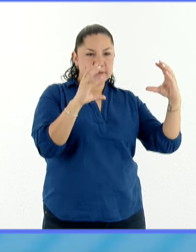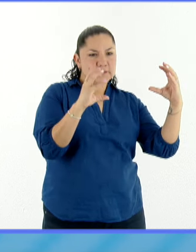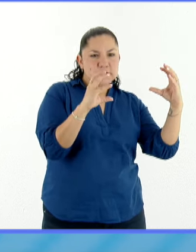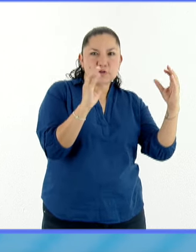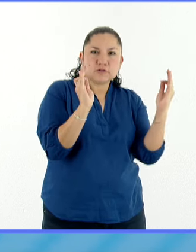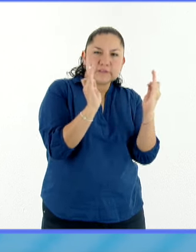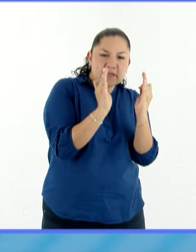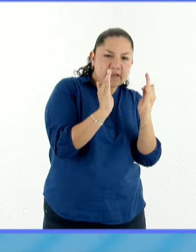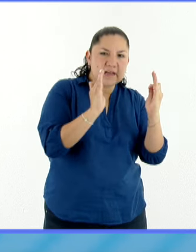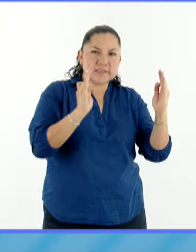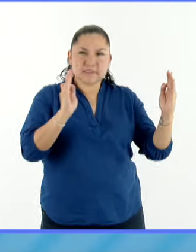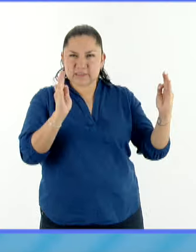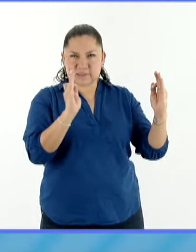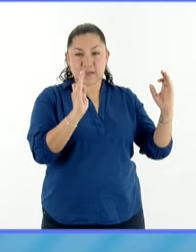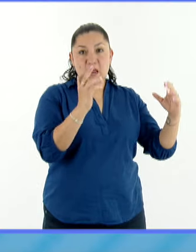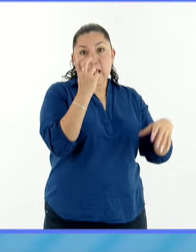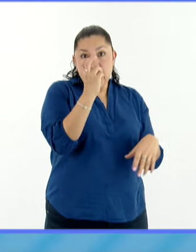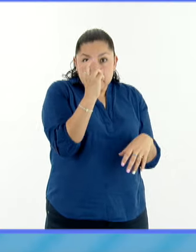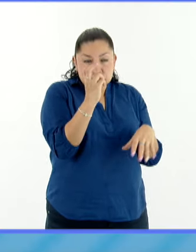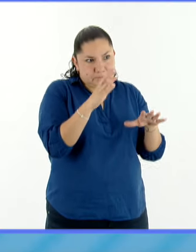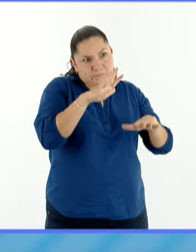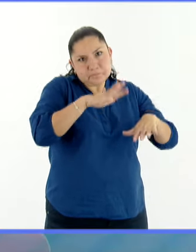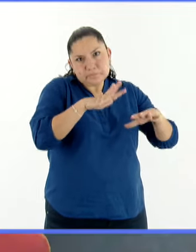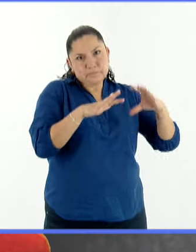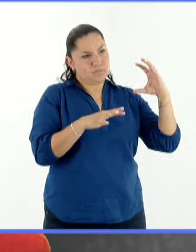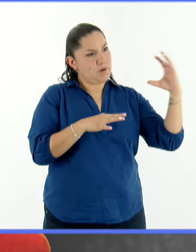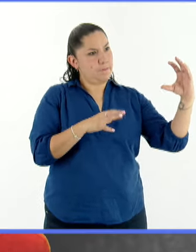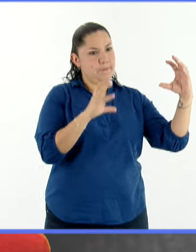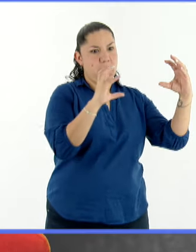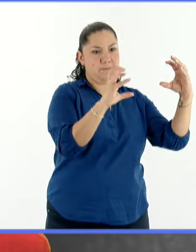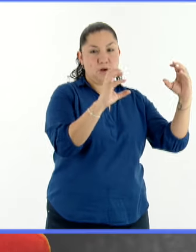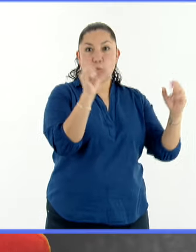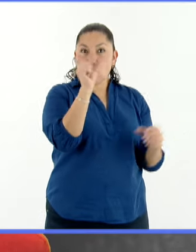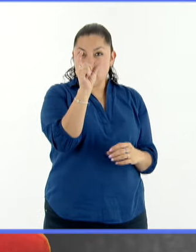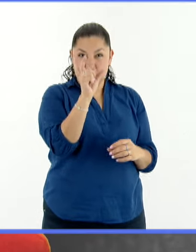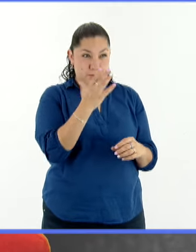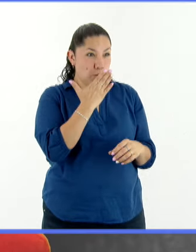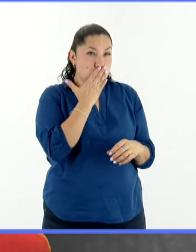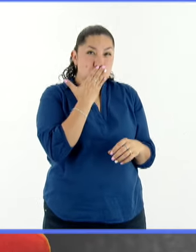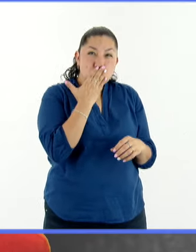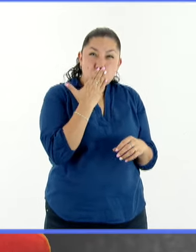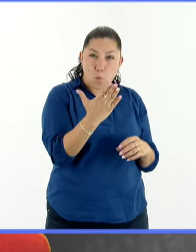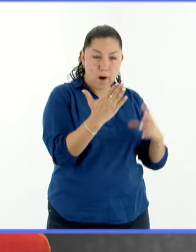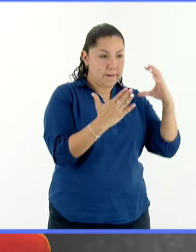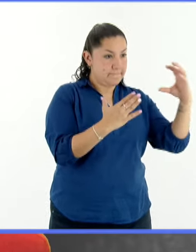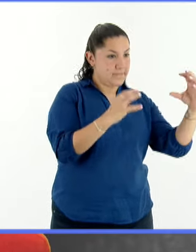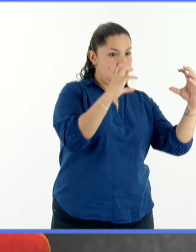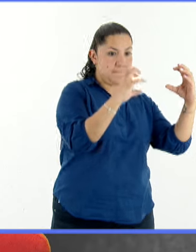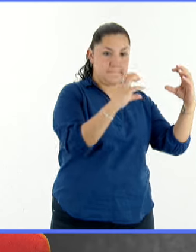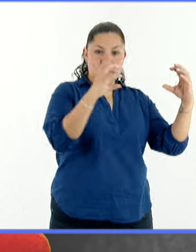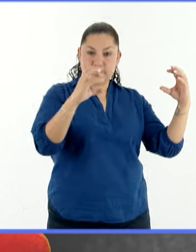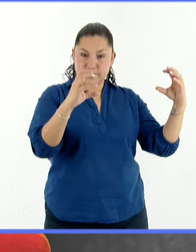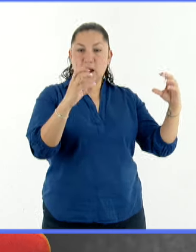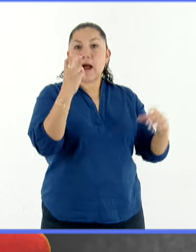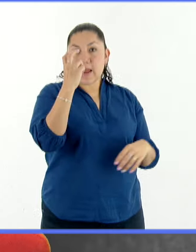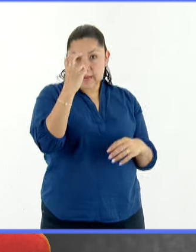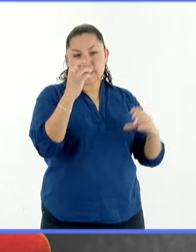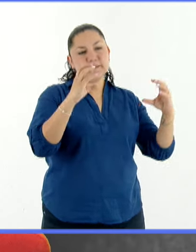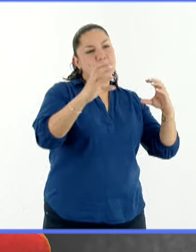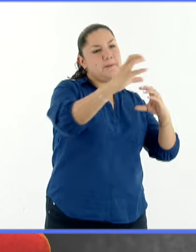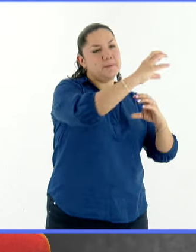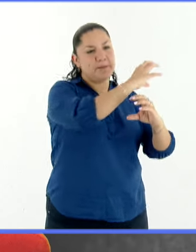ya sea un eclipse, suponiendo que la alineación es muy buena, un eclipse total o un eclipse anular.